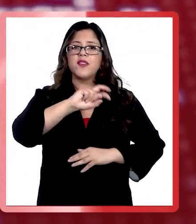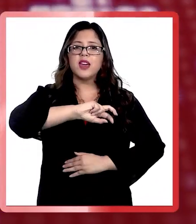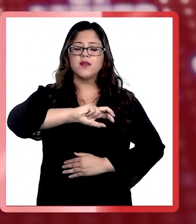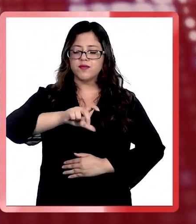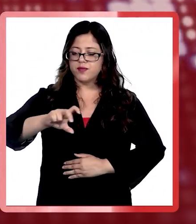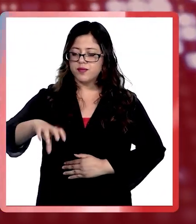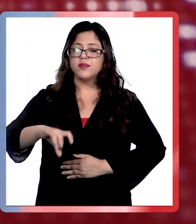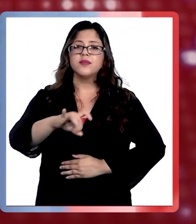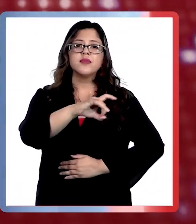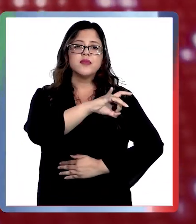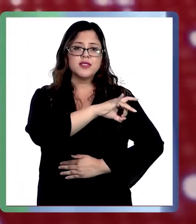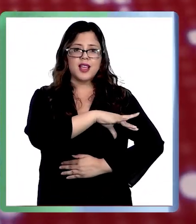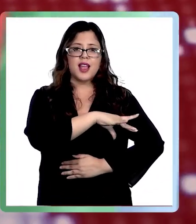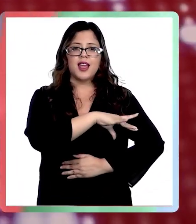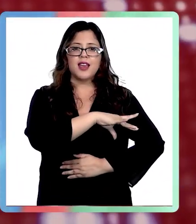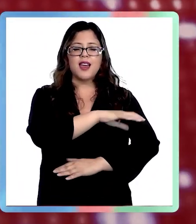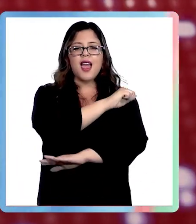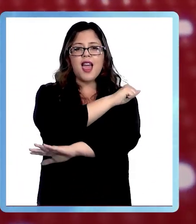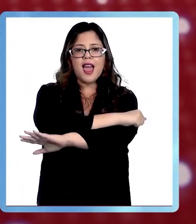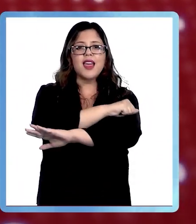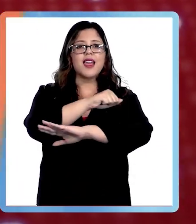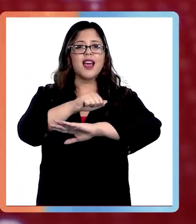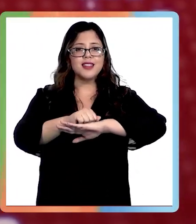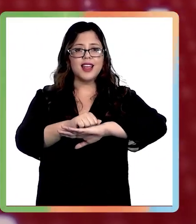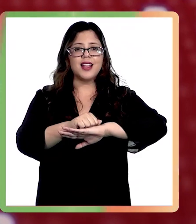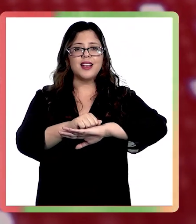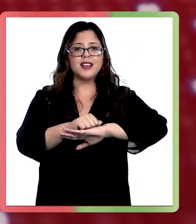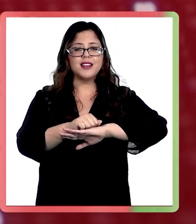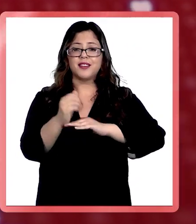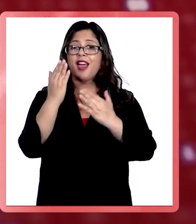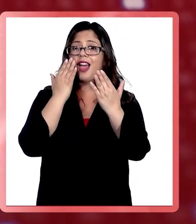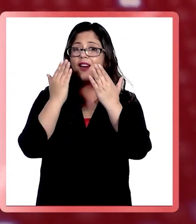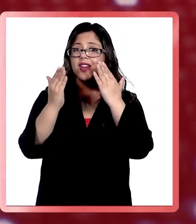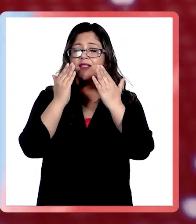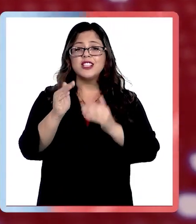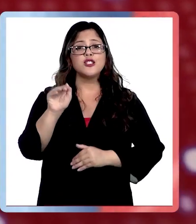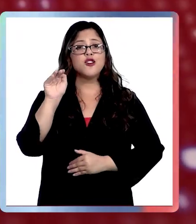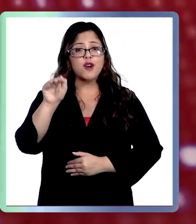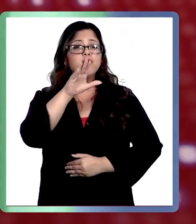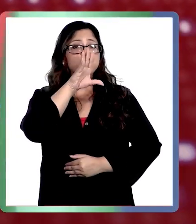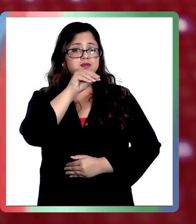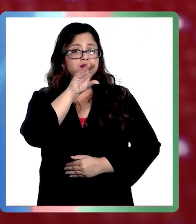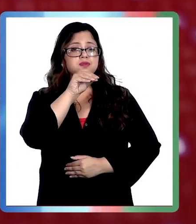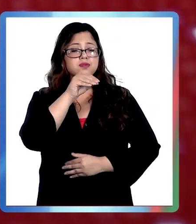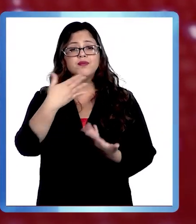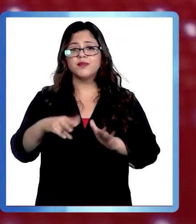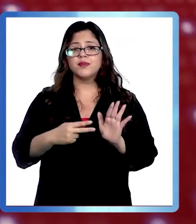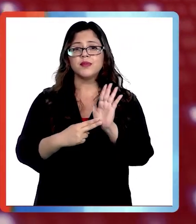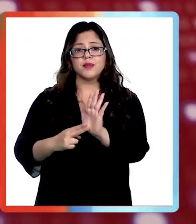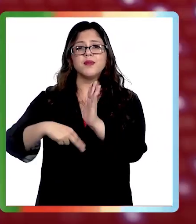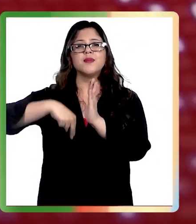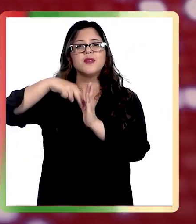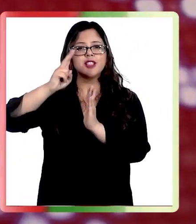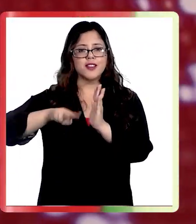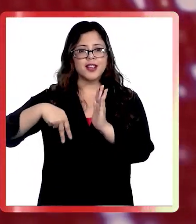Canales de Televisión de Señal Abierta de Chile, Arcatel y Beneficios Banco Estado presentó Portavoz